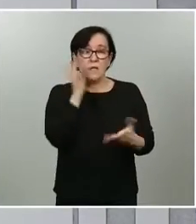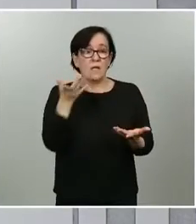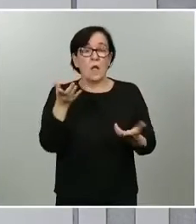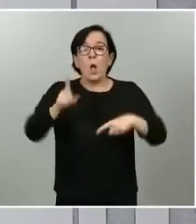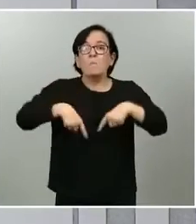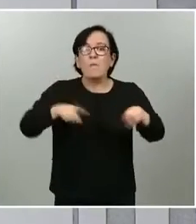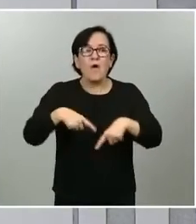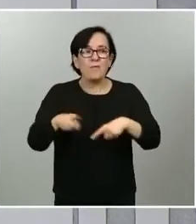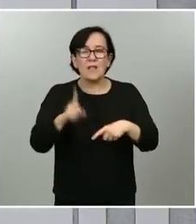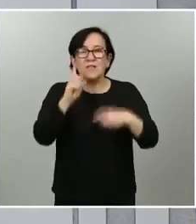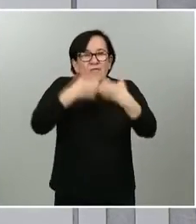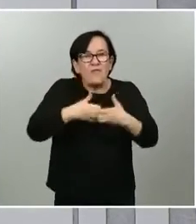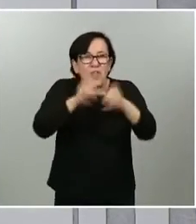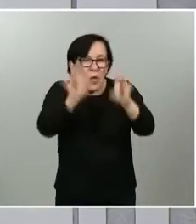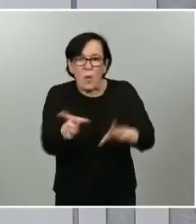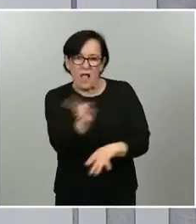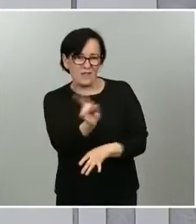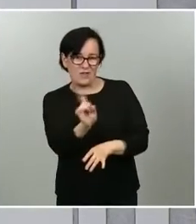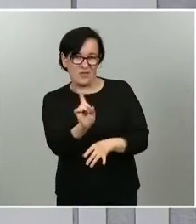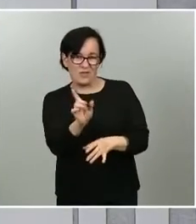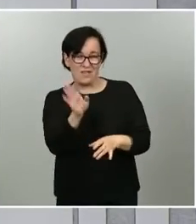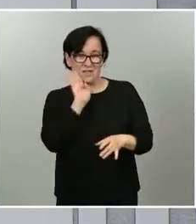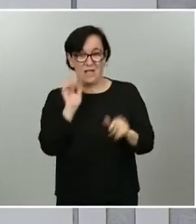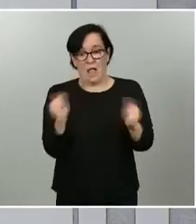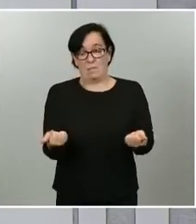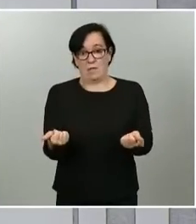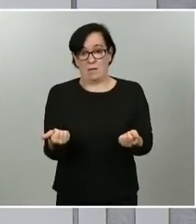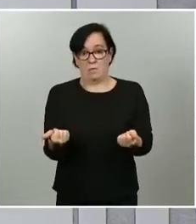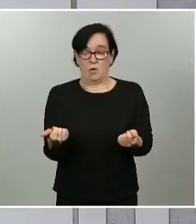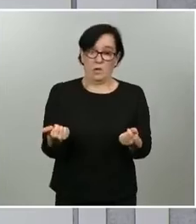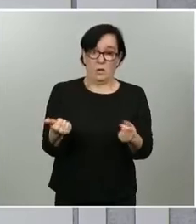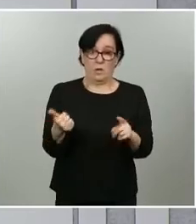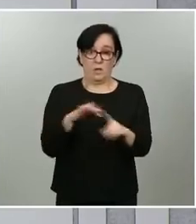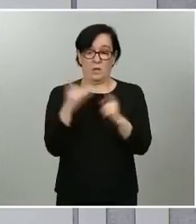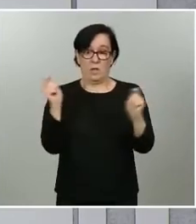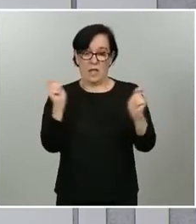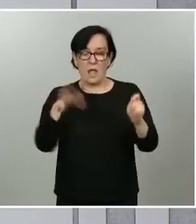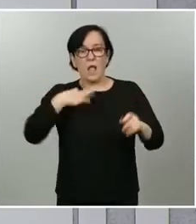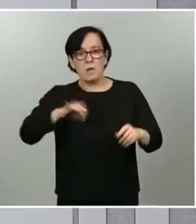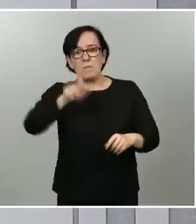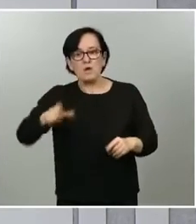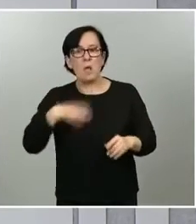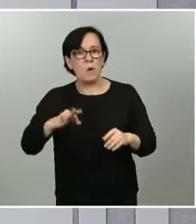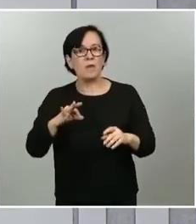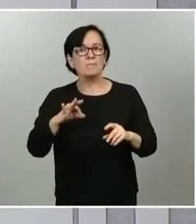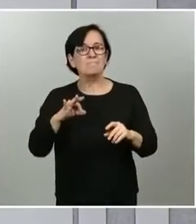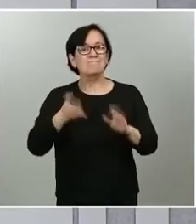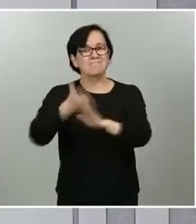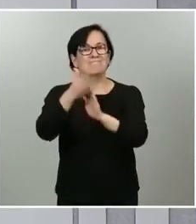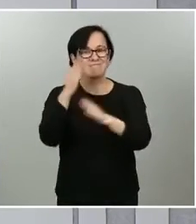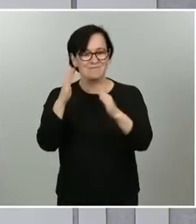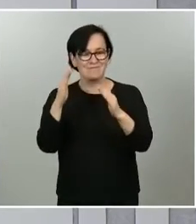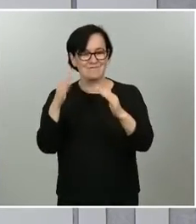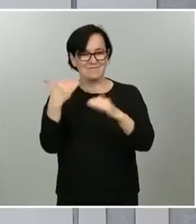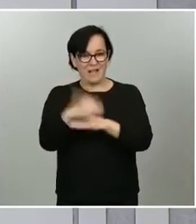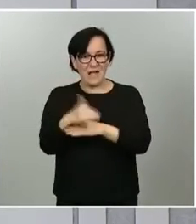funciona igual que al principio de la promulgación del decreto de alarma ya las personas pueden salir es verdad que de una manera ordenada que